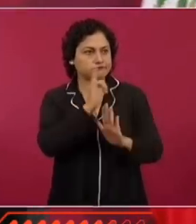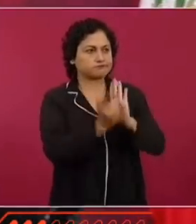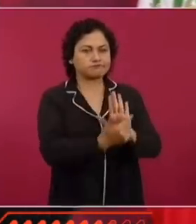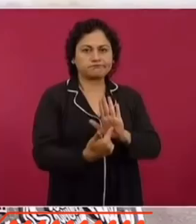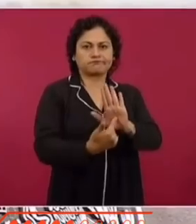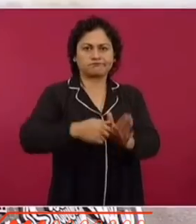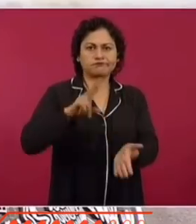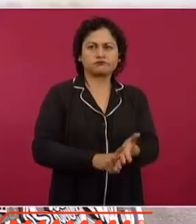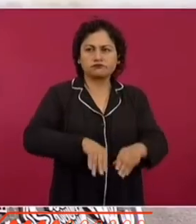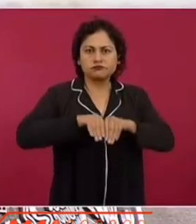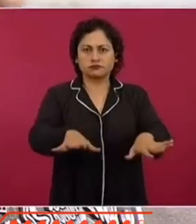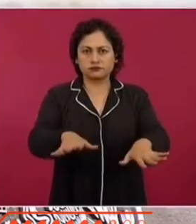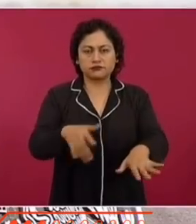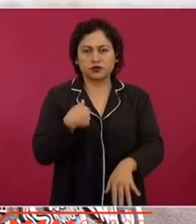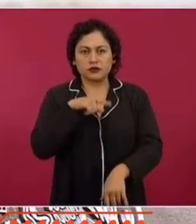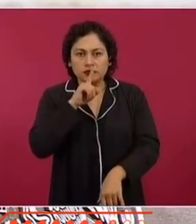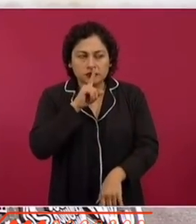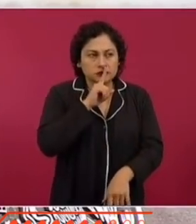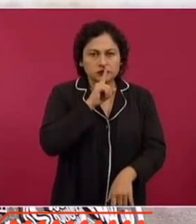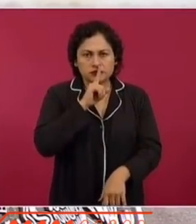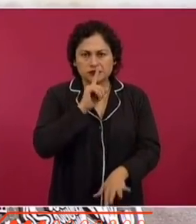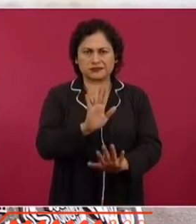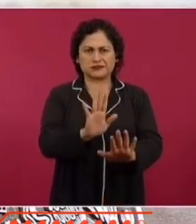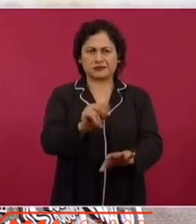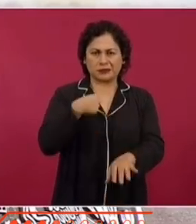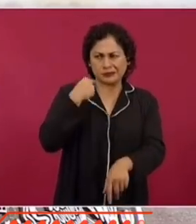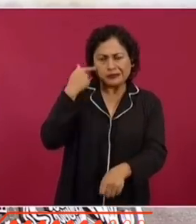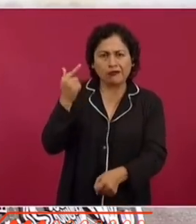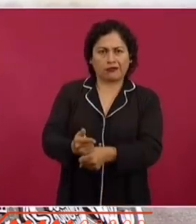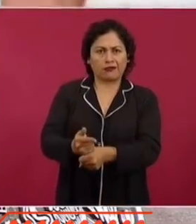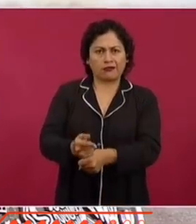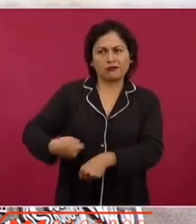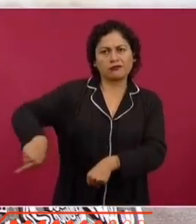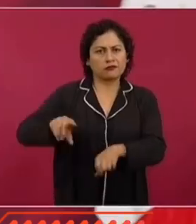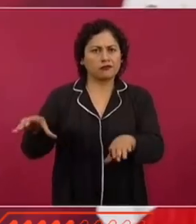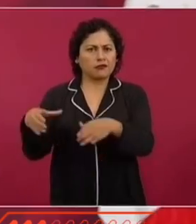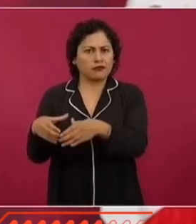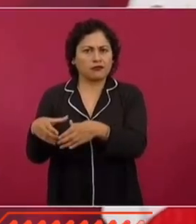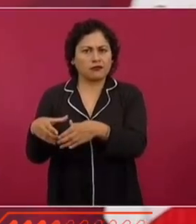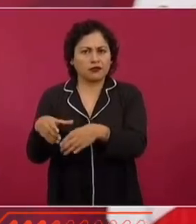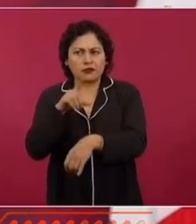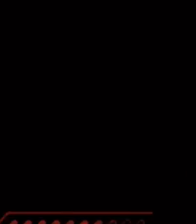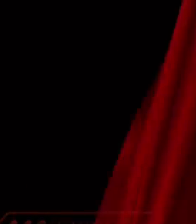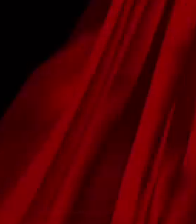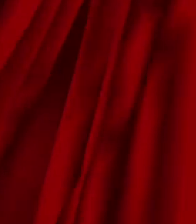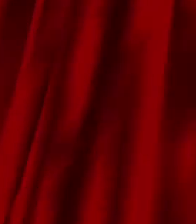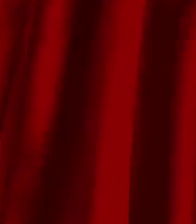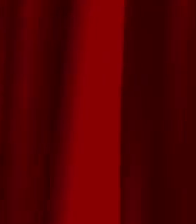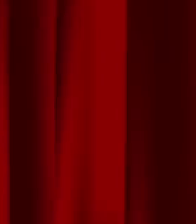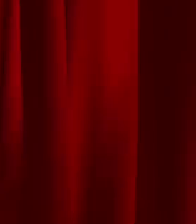Entonces, ¿cómo voy a estar callado si estoy viendo que están actuando en contra de la democracia?